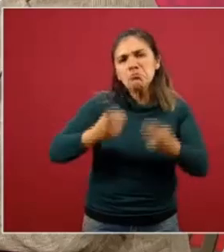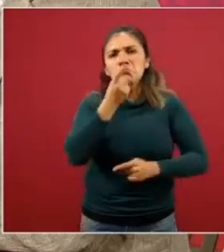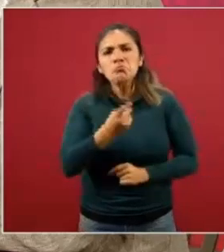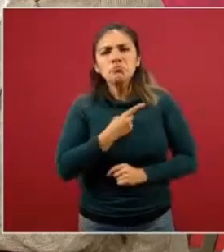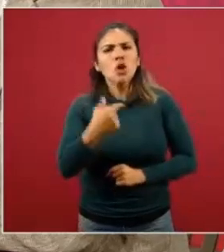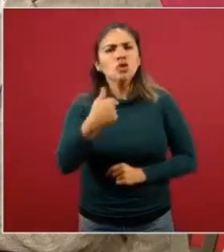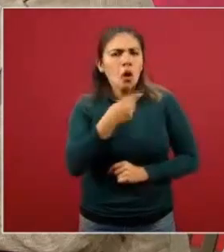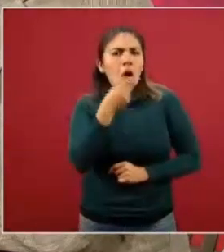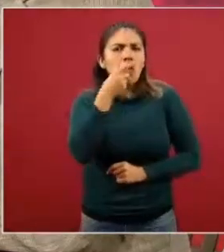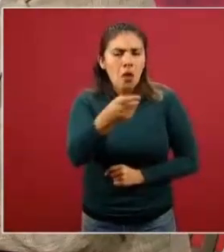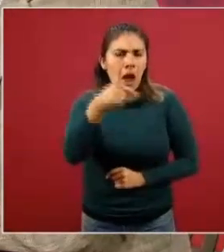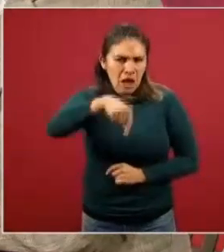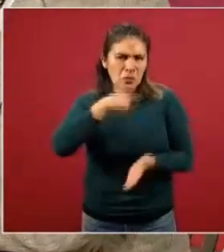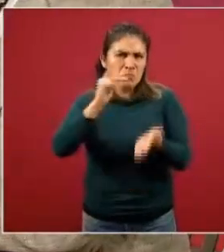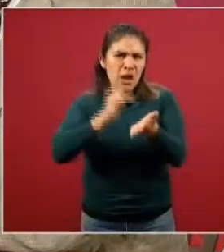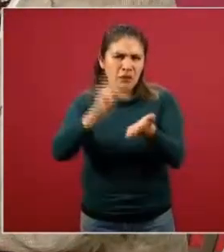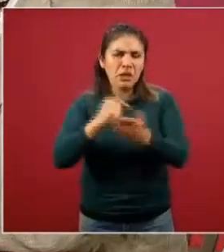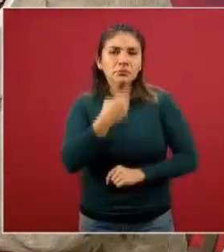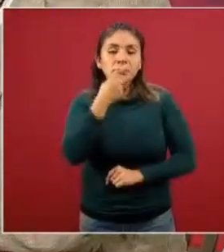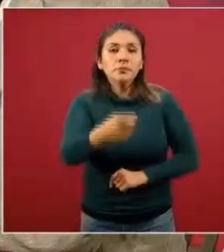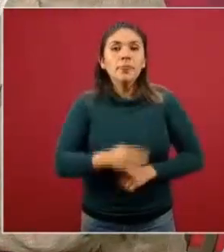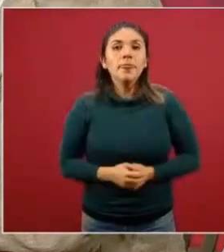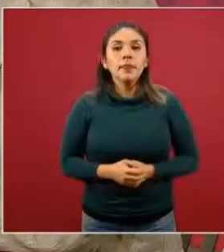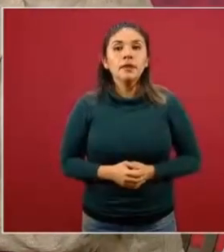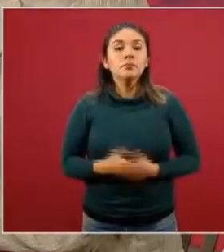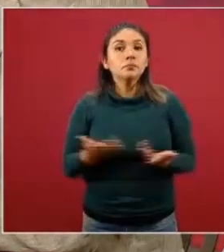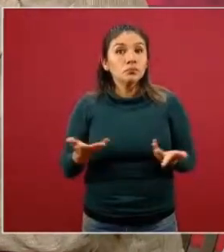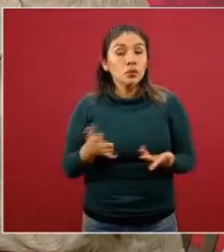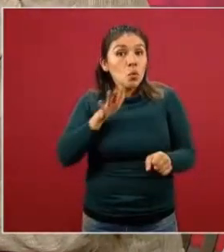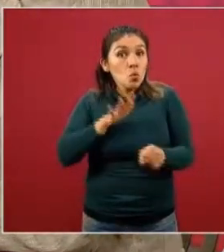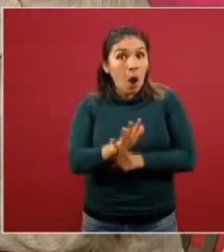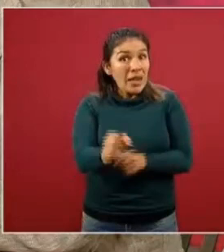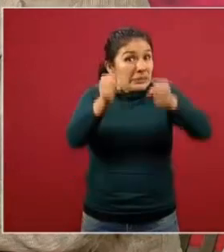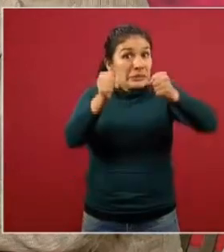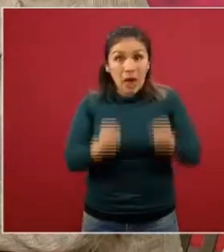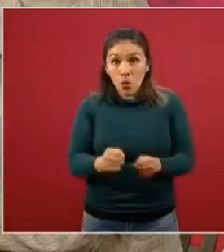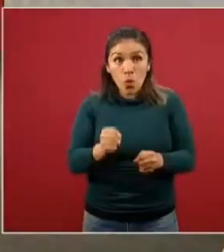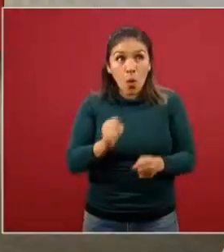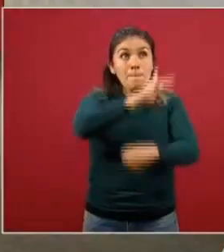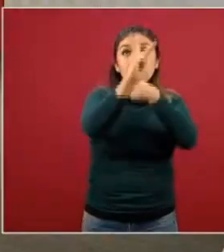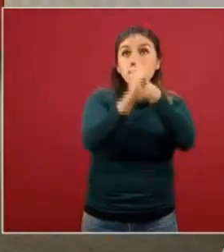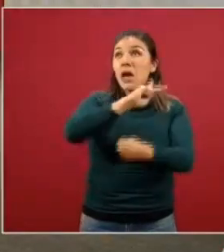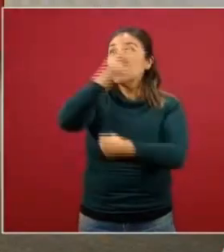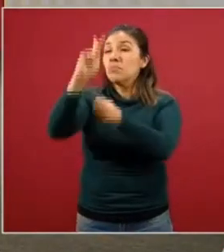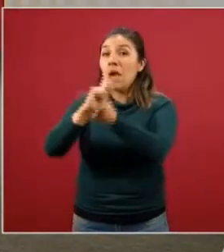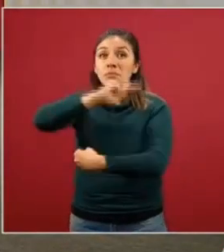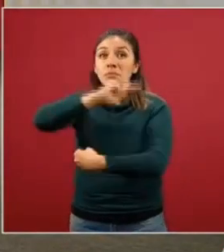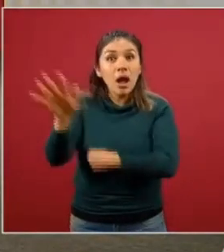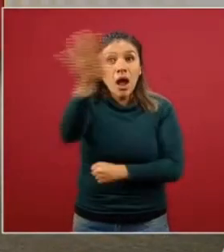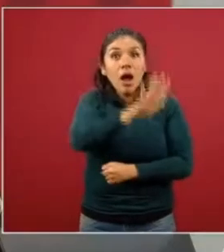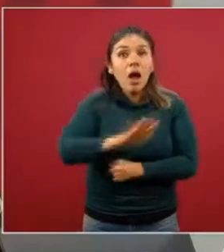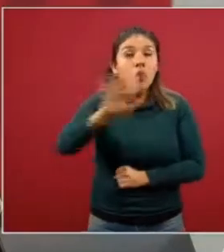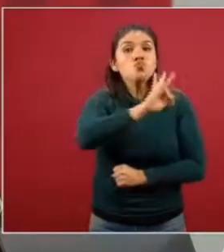mencioné algo que aquí he mencionado varias veces, no hay ninguna garantía de que los países no puedan tener un